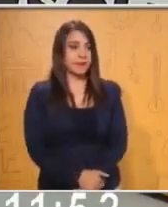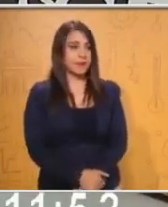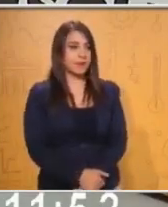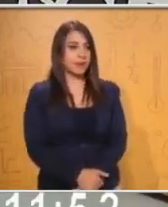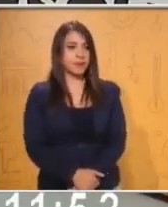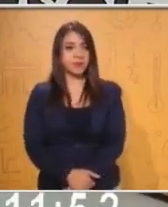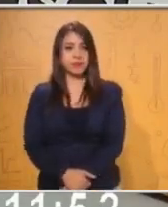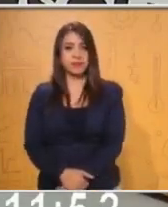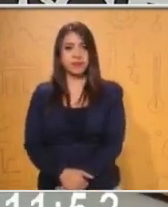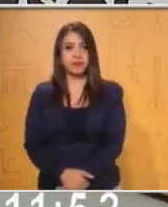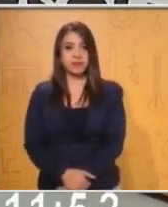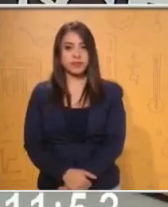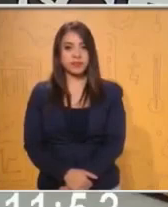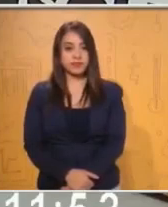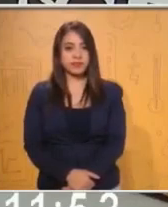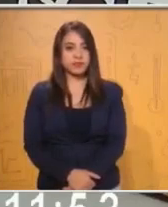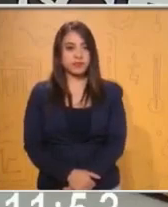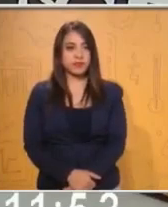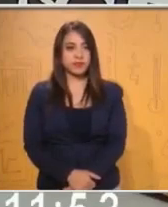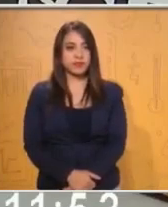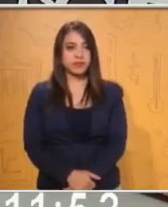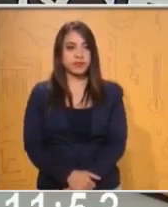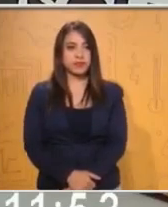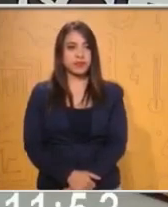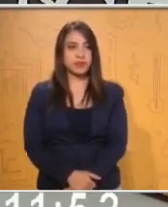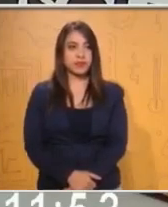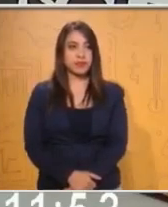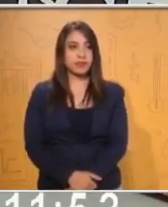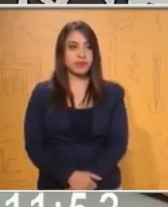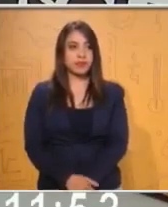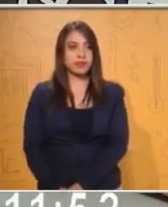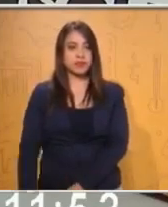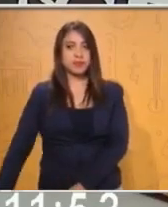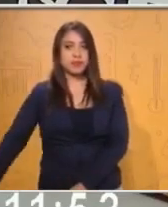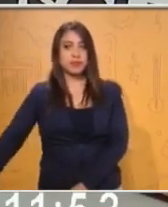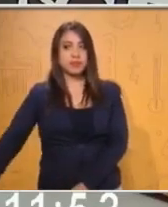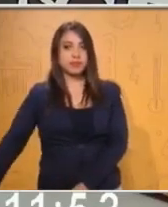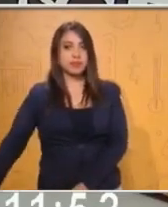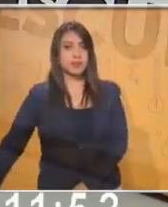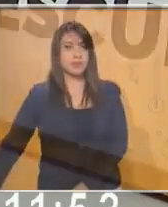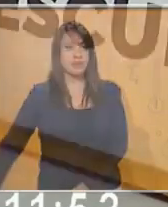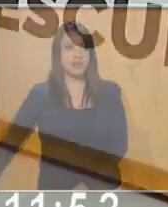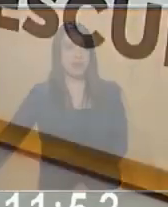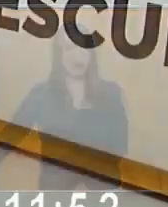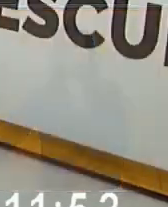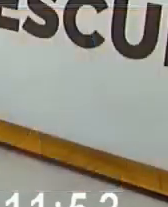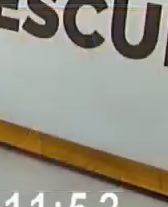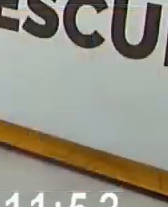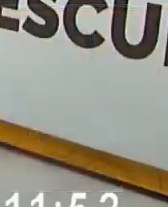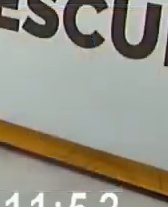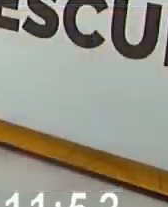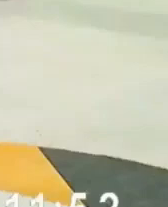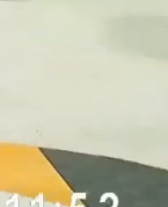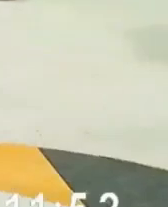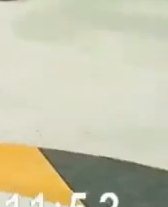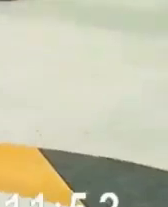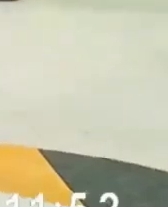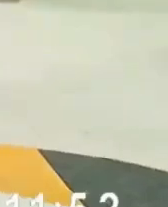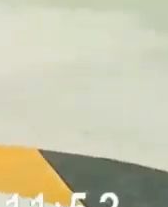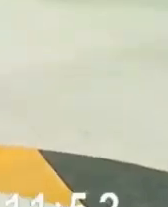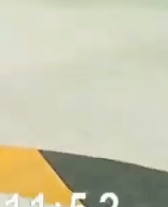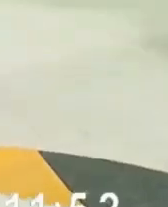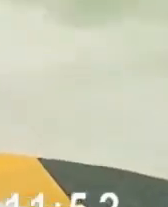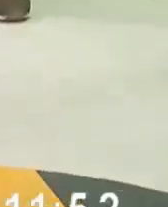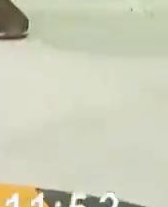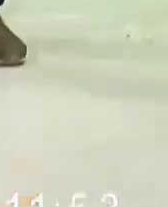Tres. Dos. Uno más. Vamos a elevar rodillas. Muy sencillo. Eso. Ahí está. Contraiga su abdomen. Tres.